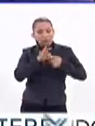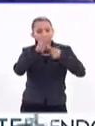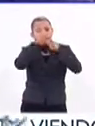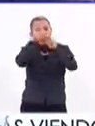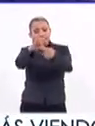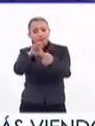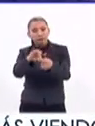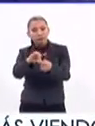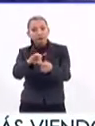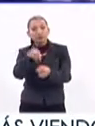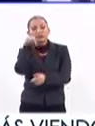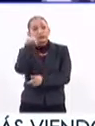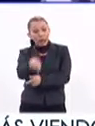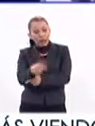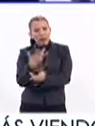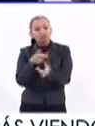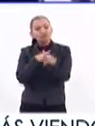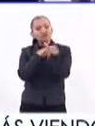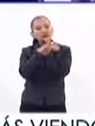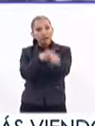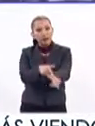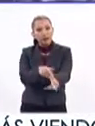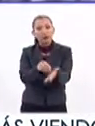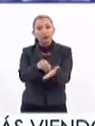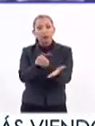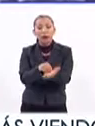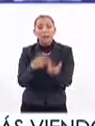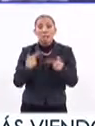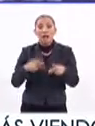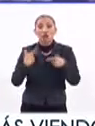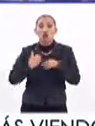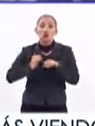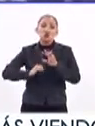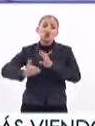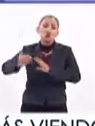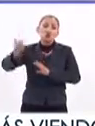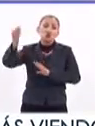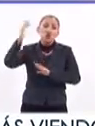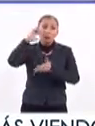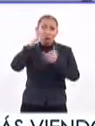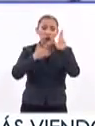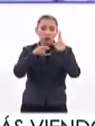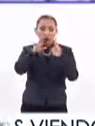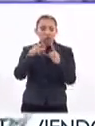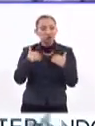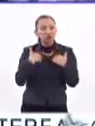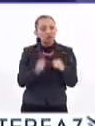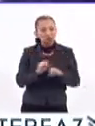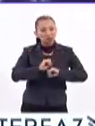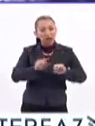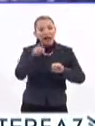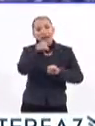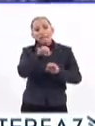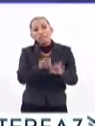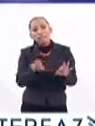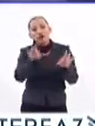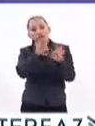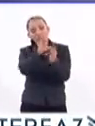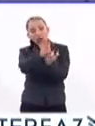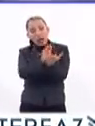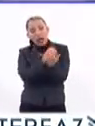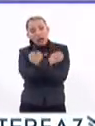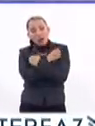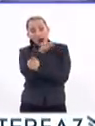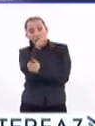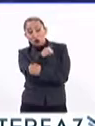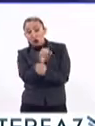su pluma, de ahí su permanencia. Los ciudadanos de aquella época comprendieron a la perfección el papel fundamental que tiene